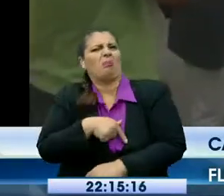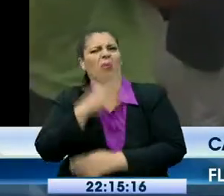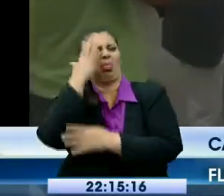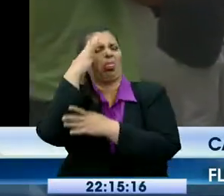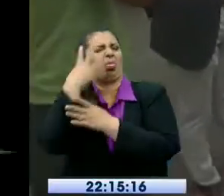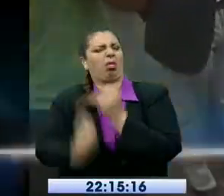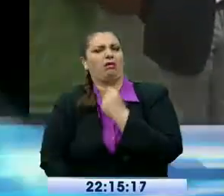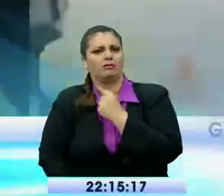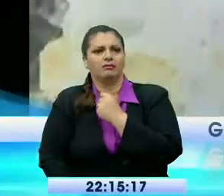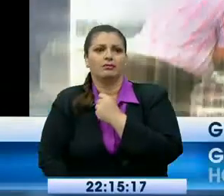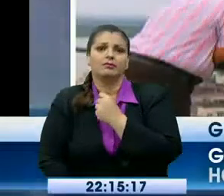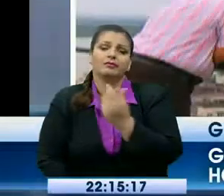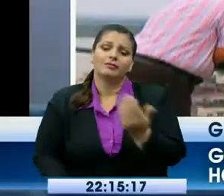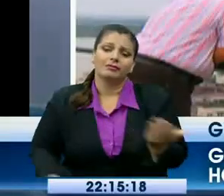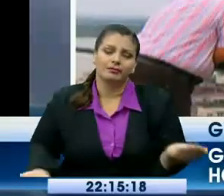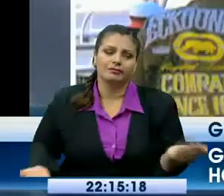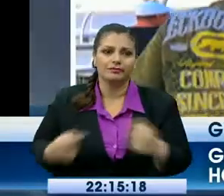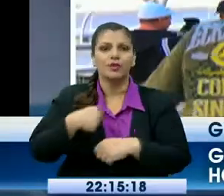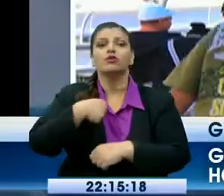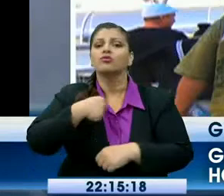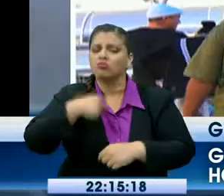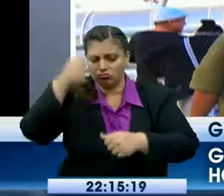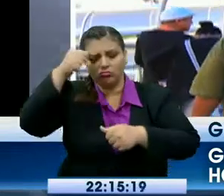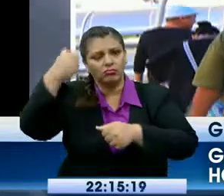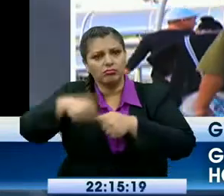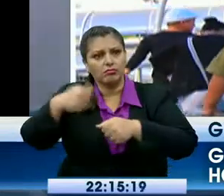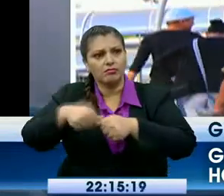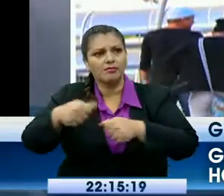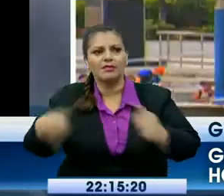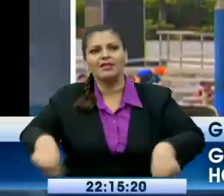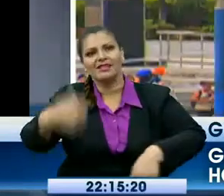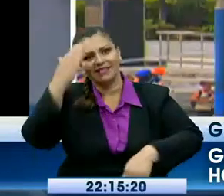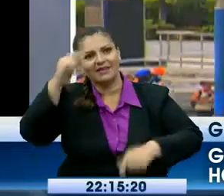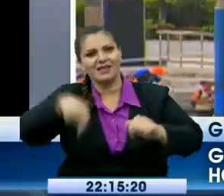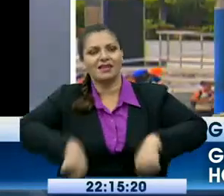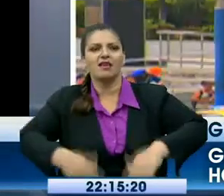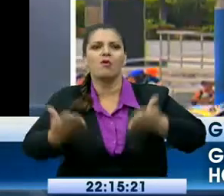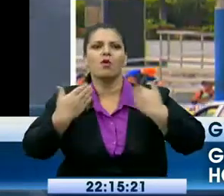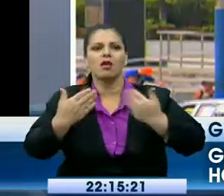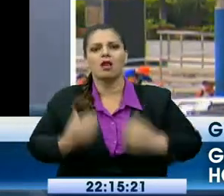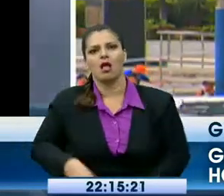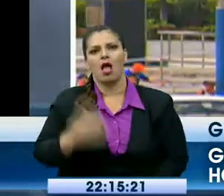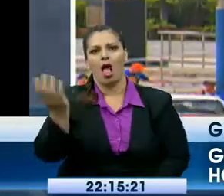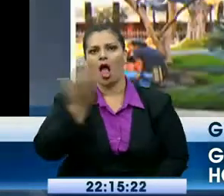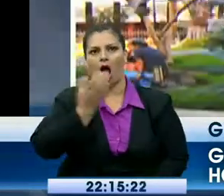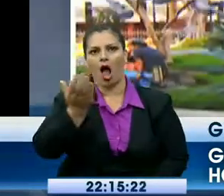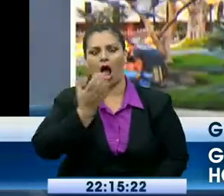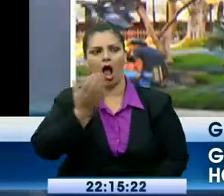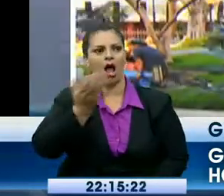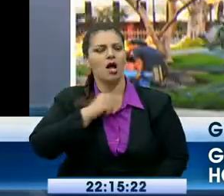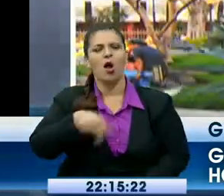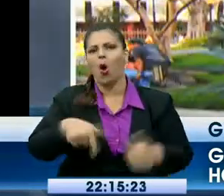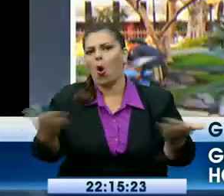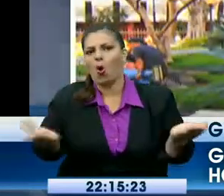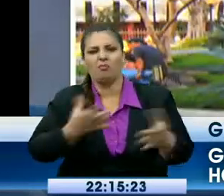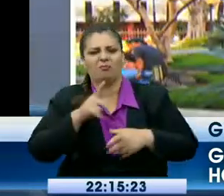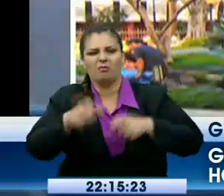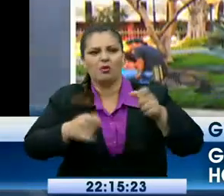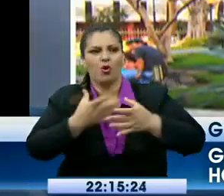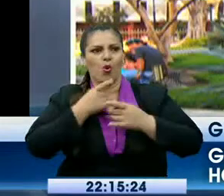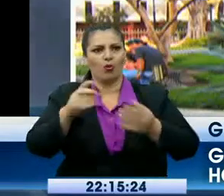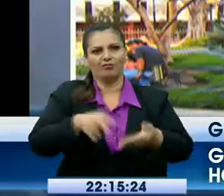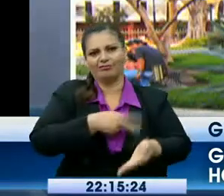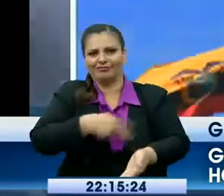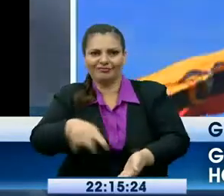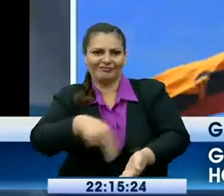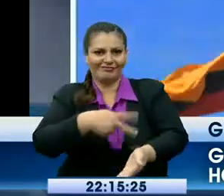tiene más entrada por los ritmos. Tú sabes que Guayaquil es una ciudad caliente, repito, y tenemos mucha influencia caribeña, afro-caribeña, los